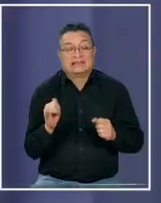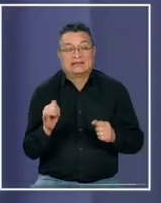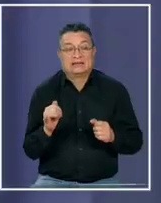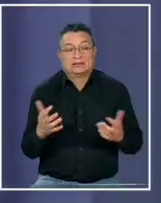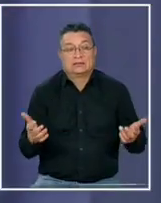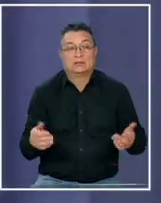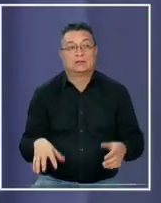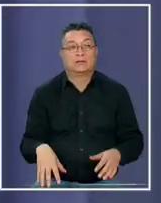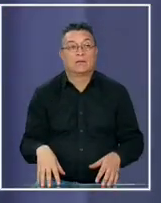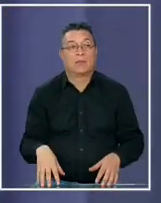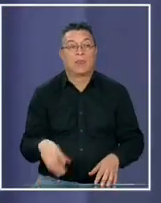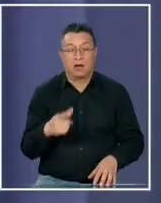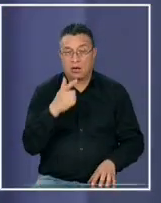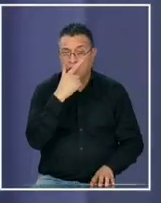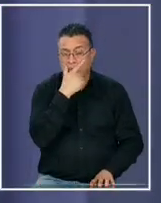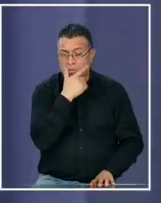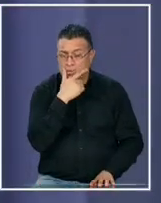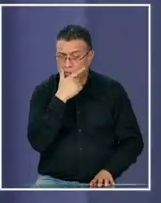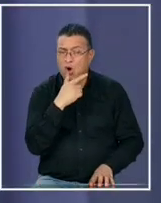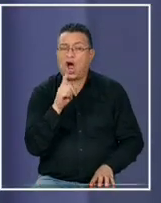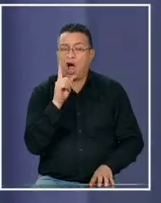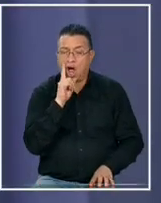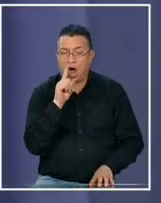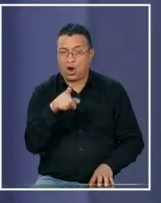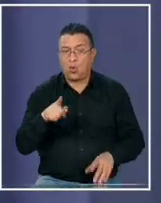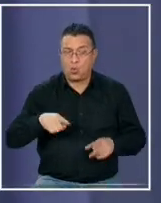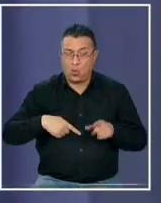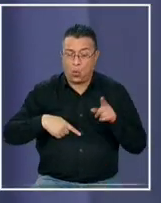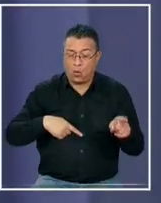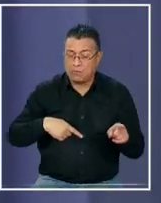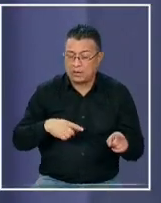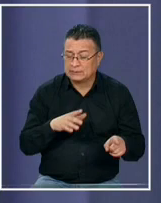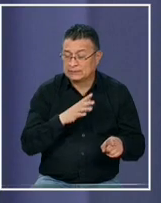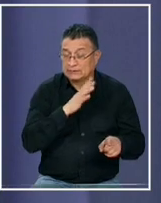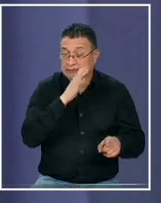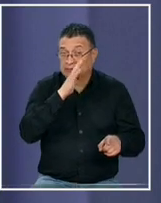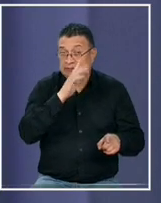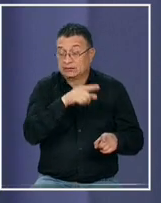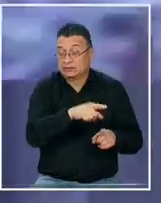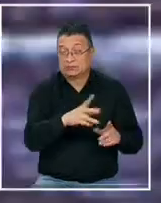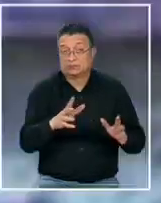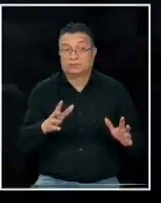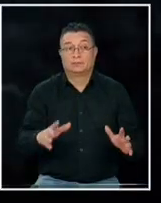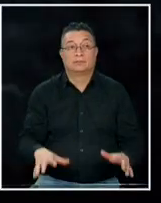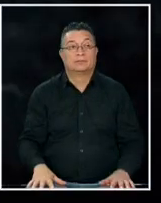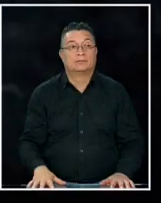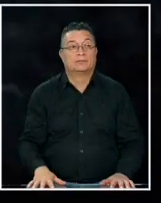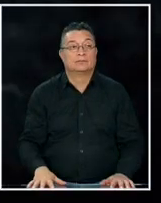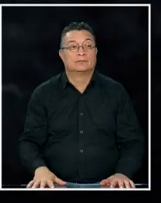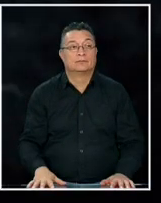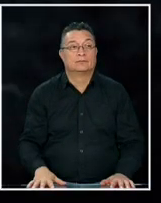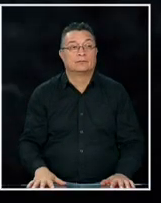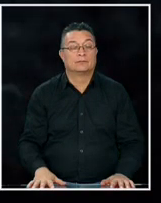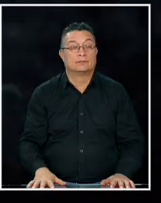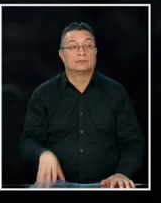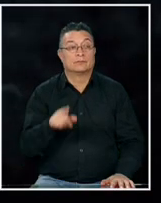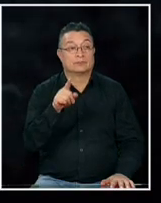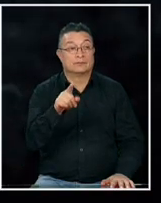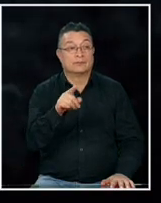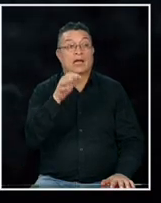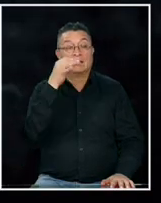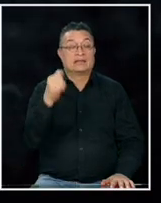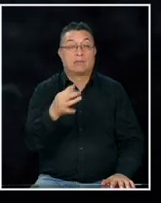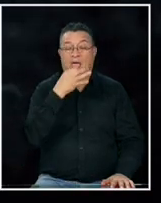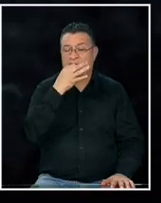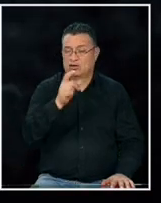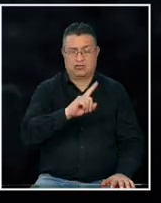existe duda razonable sobre la culpabilidad de la señora Fulvick Kathleen siempre ha